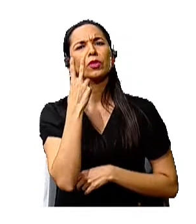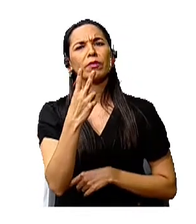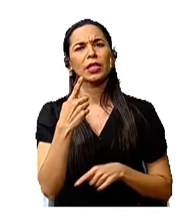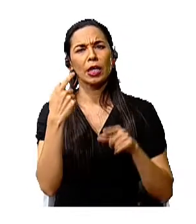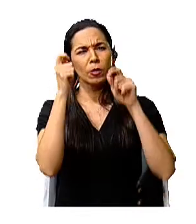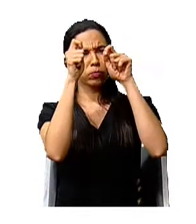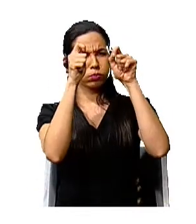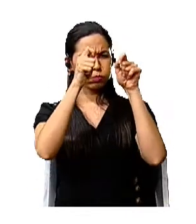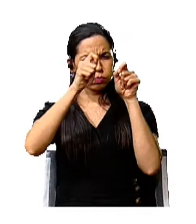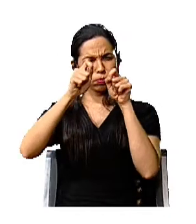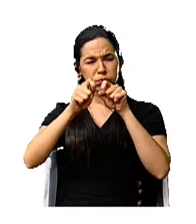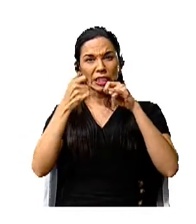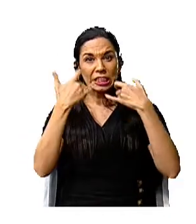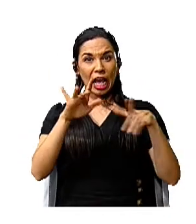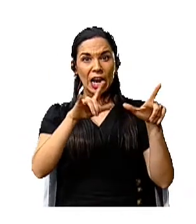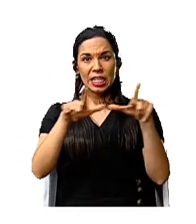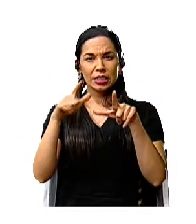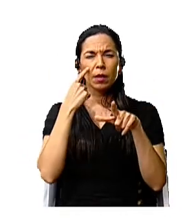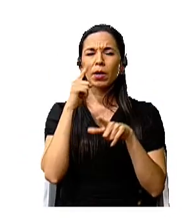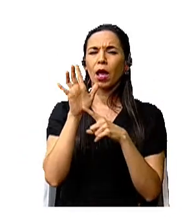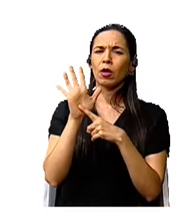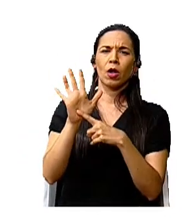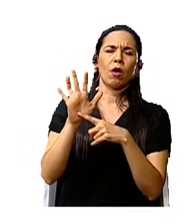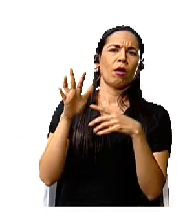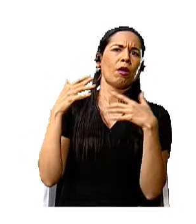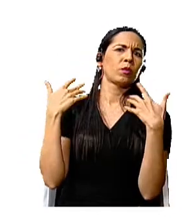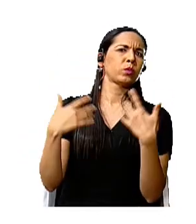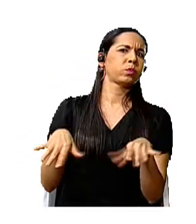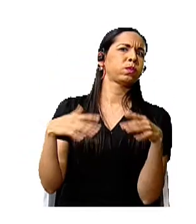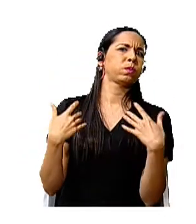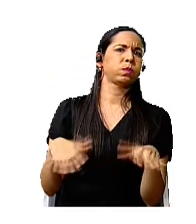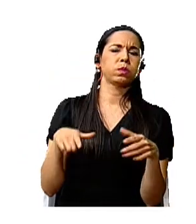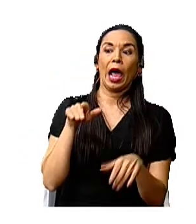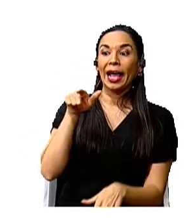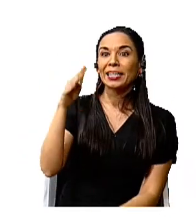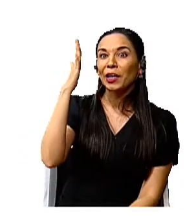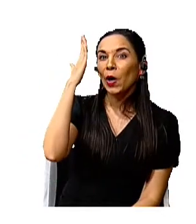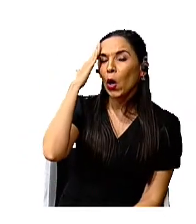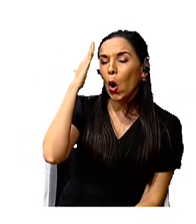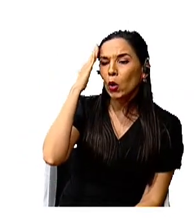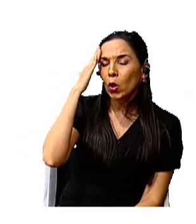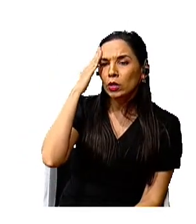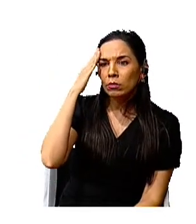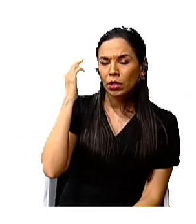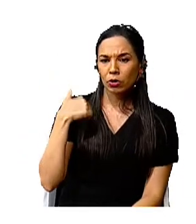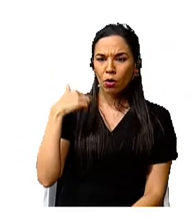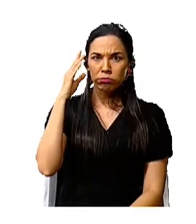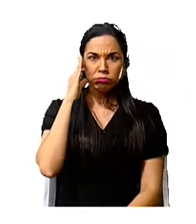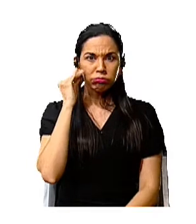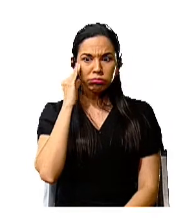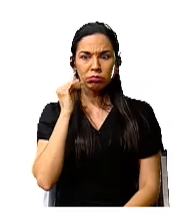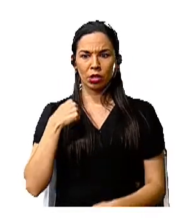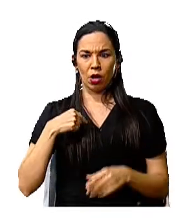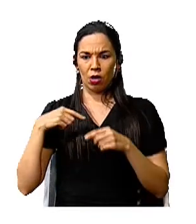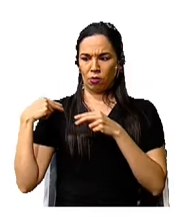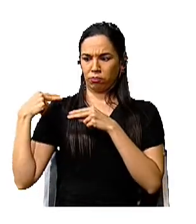terminadas. Es maravilloso, ¿verdad? Ese conocimiento, entonces, es parte de ese legado de nuestros